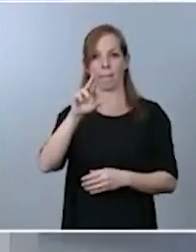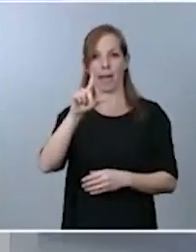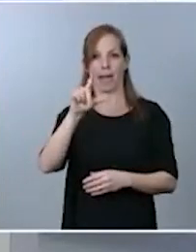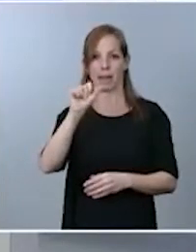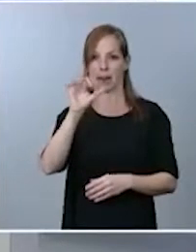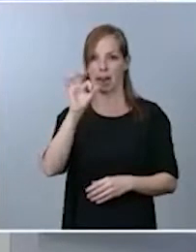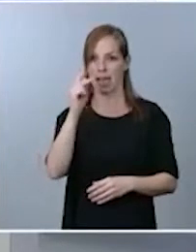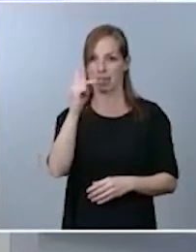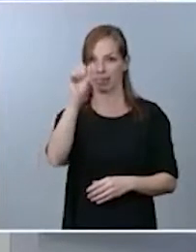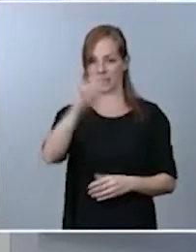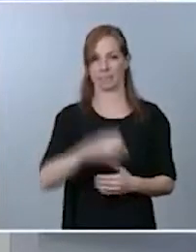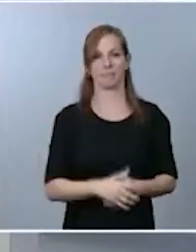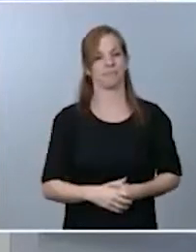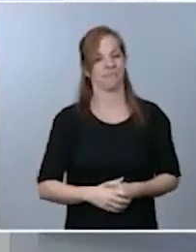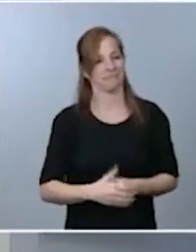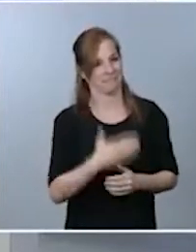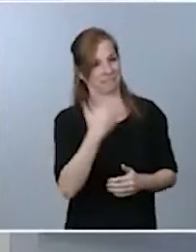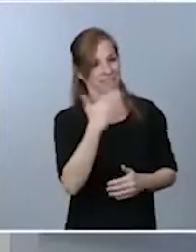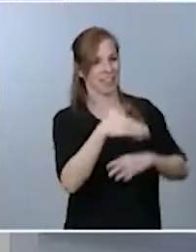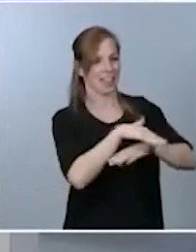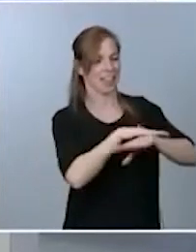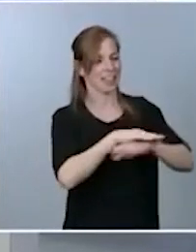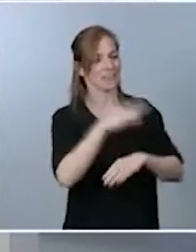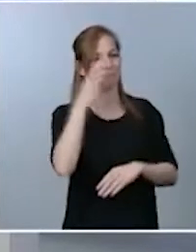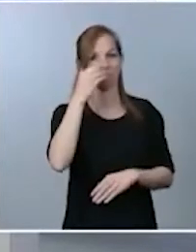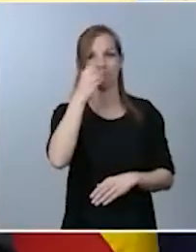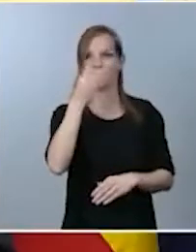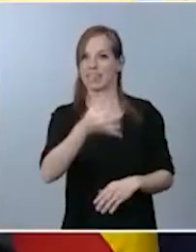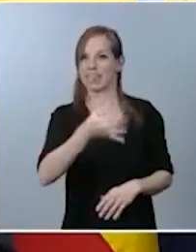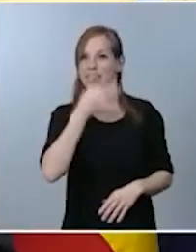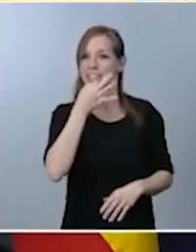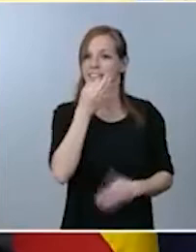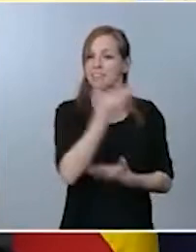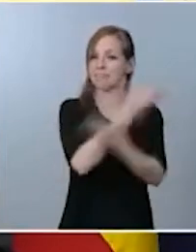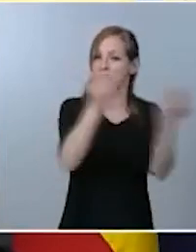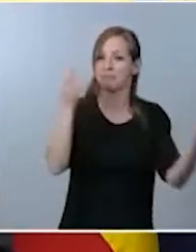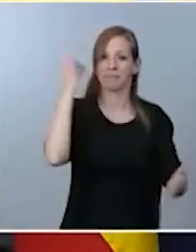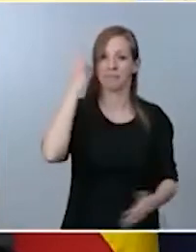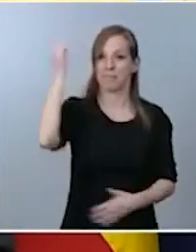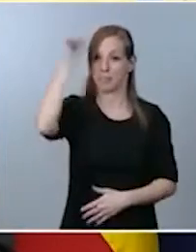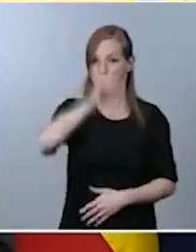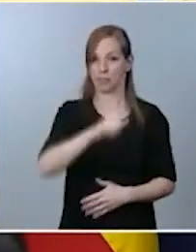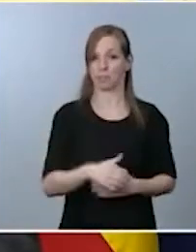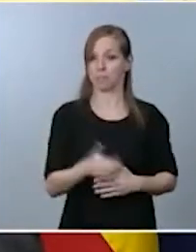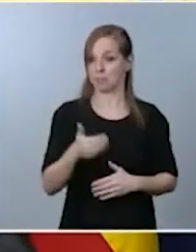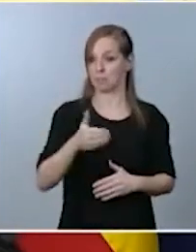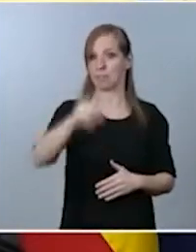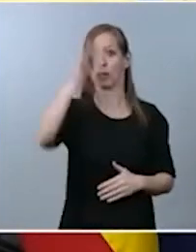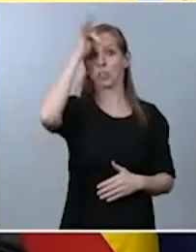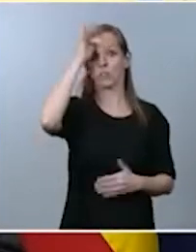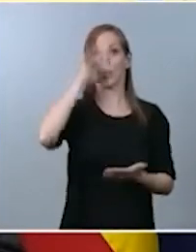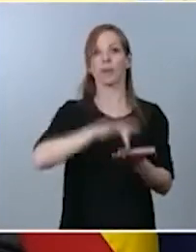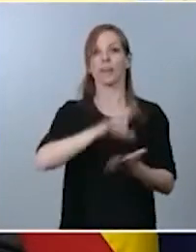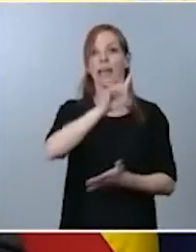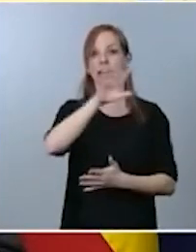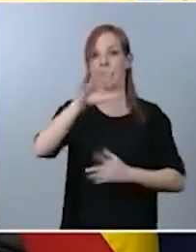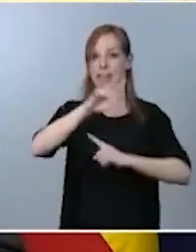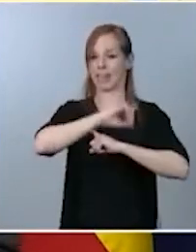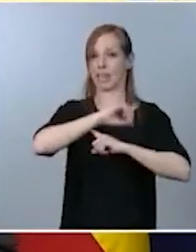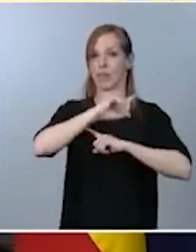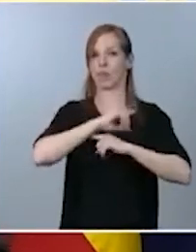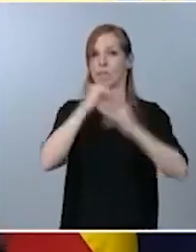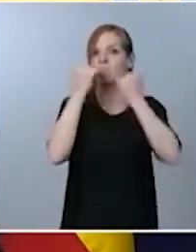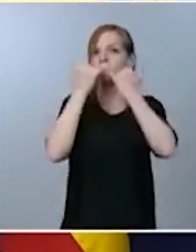Gracias, ministra. Buenas tardes a todas y a todos. El próximo domingo, 15 de noviembre, se celebra el Día